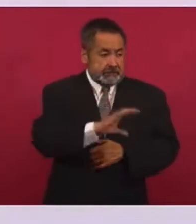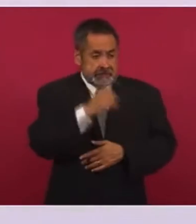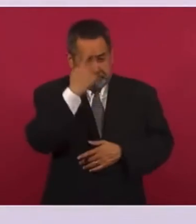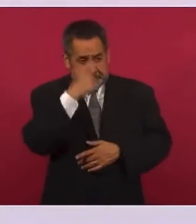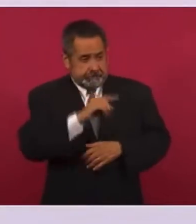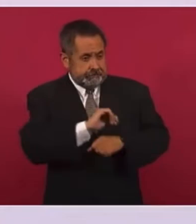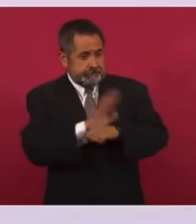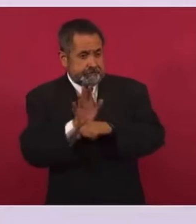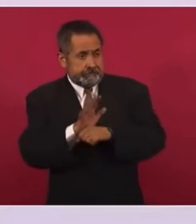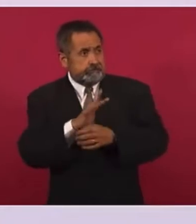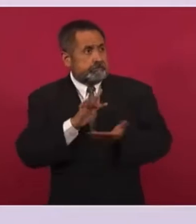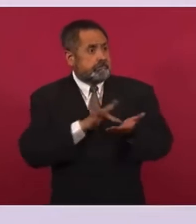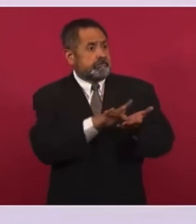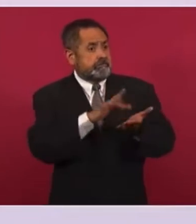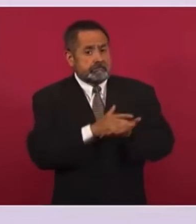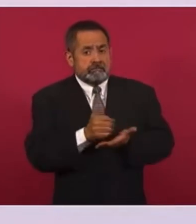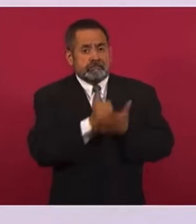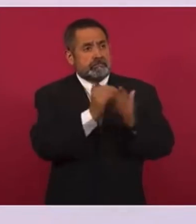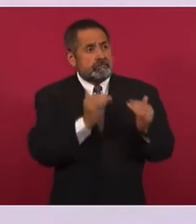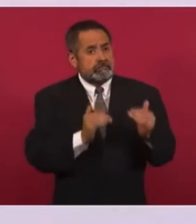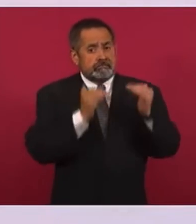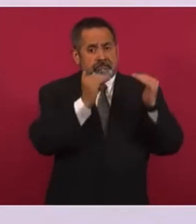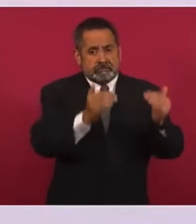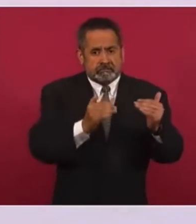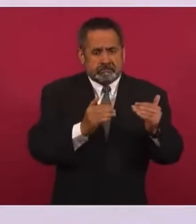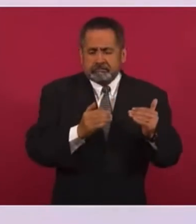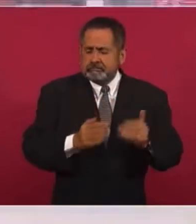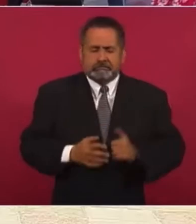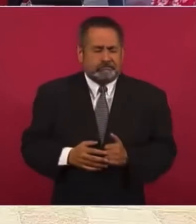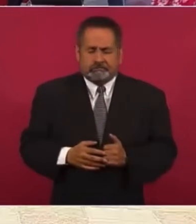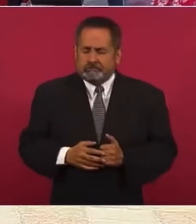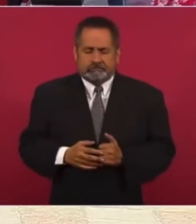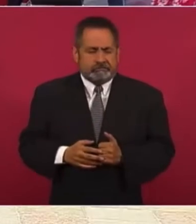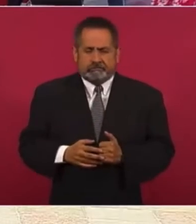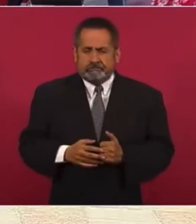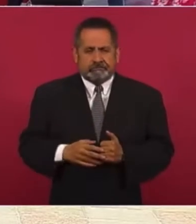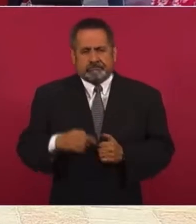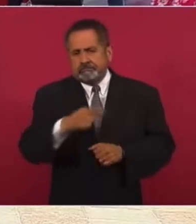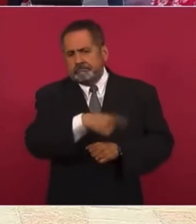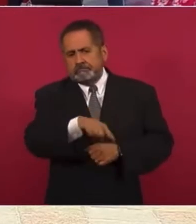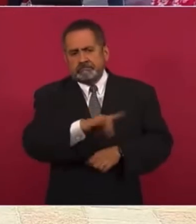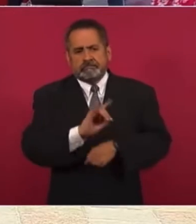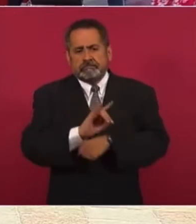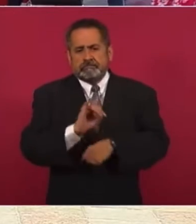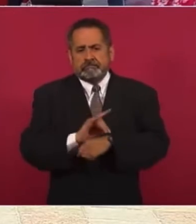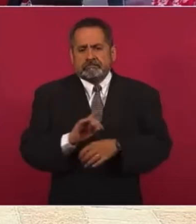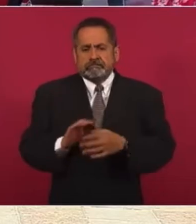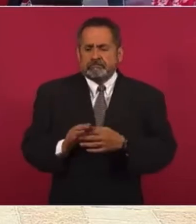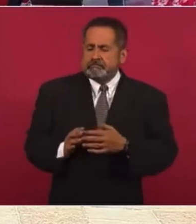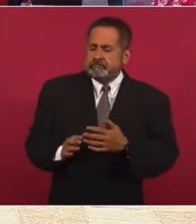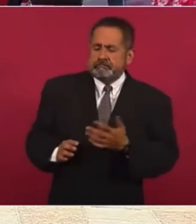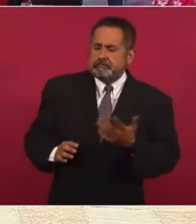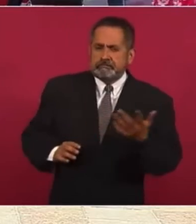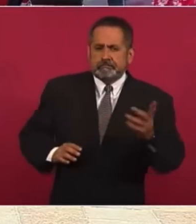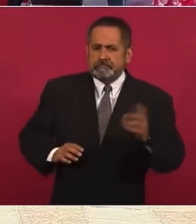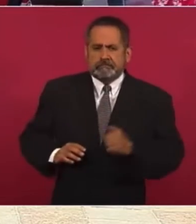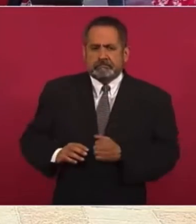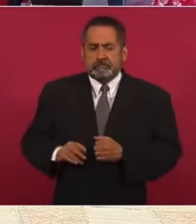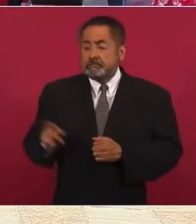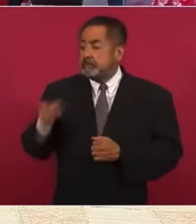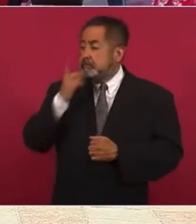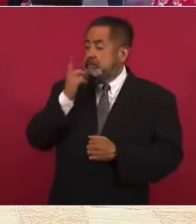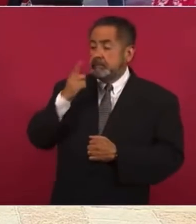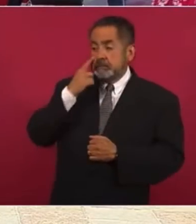apoyar a los de arriba, con el cuento de que si se